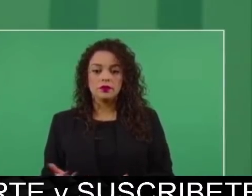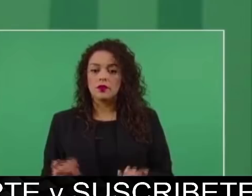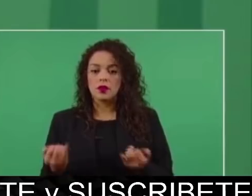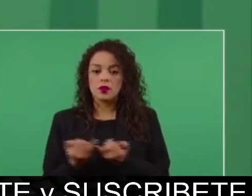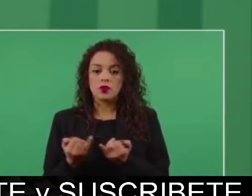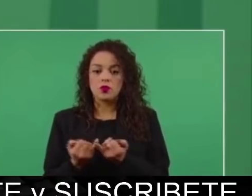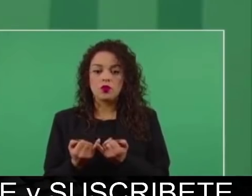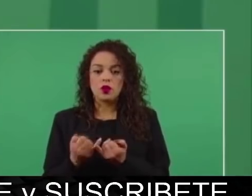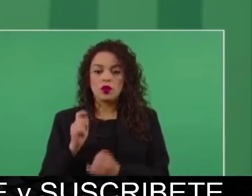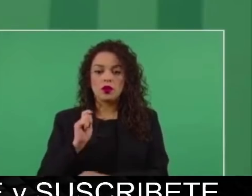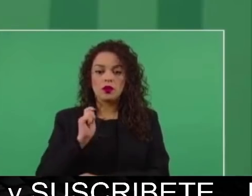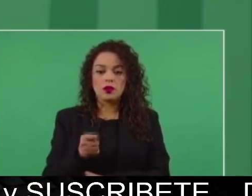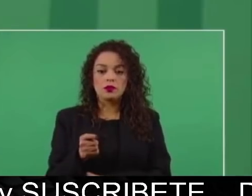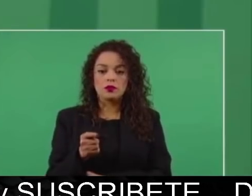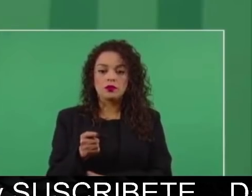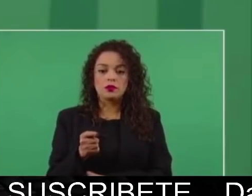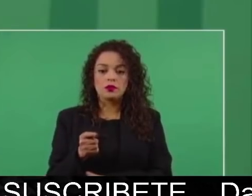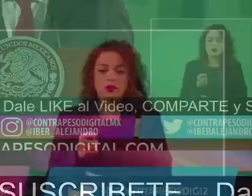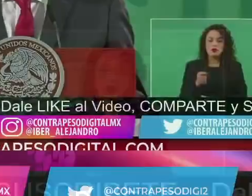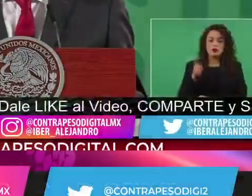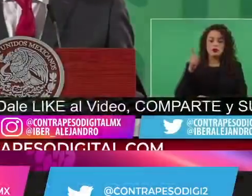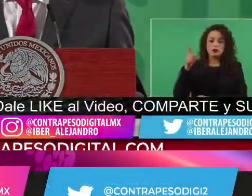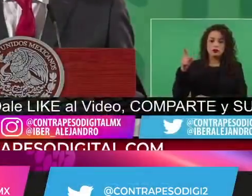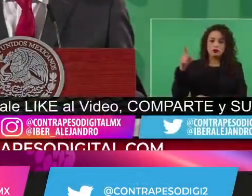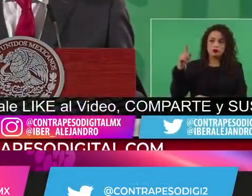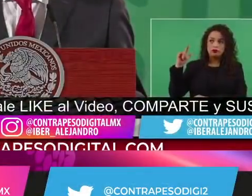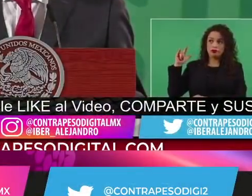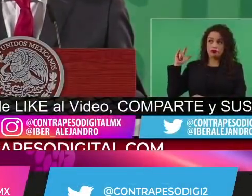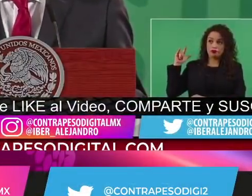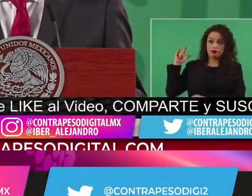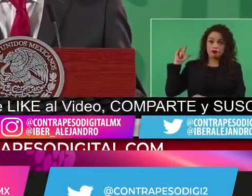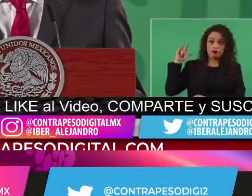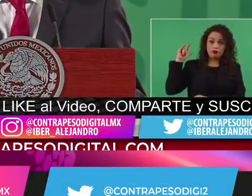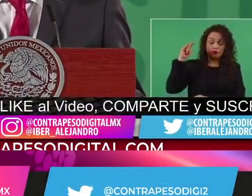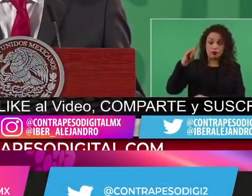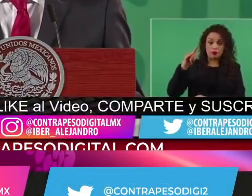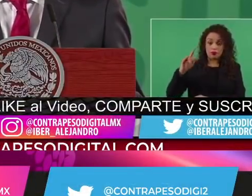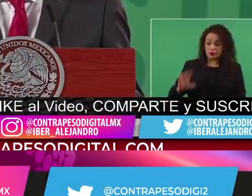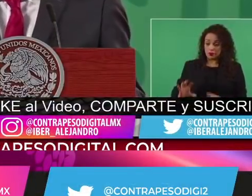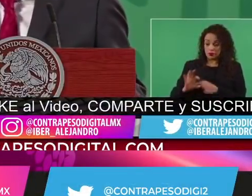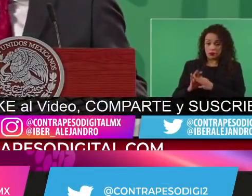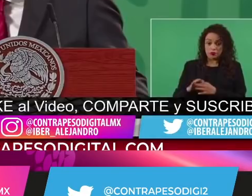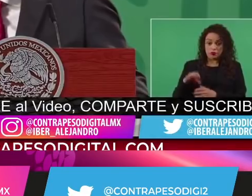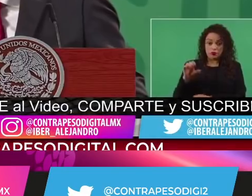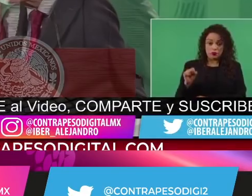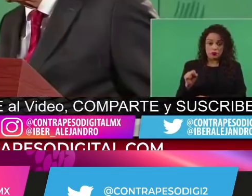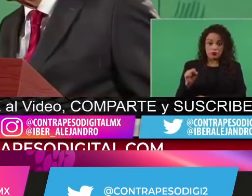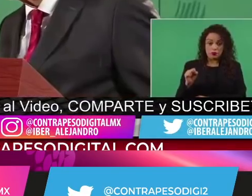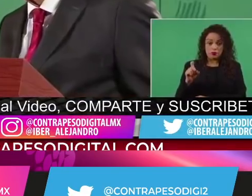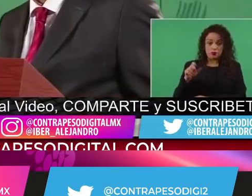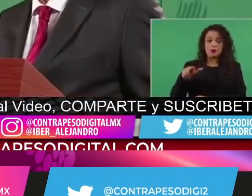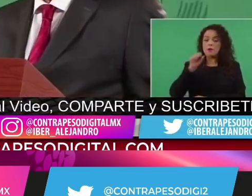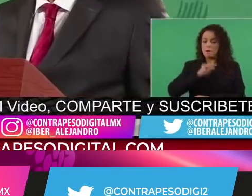Aérea de la Defensa una rama,